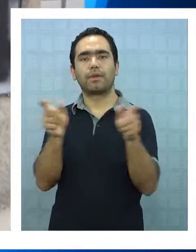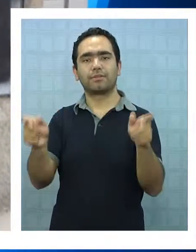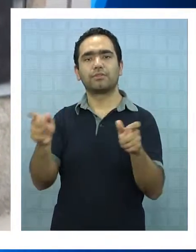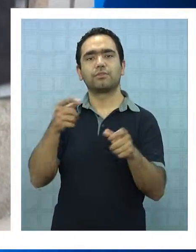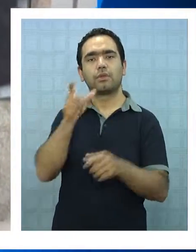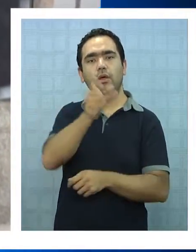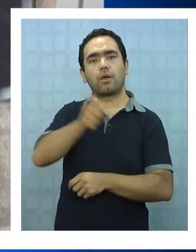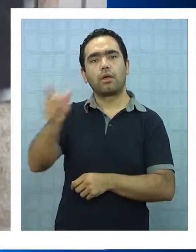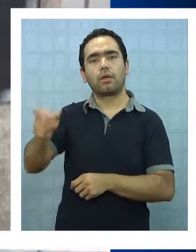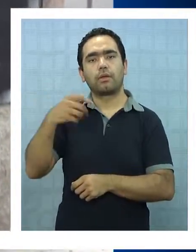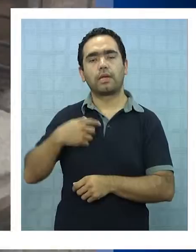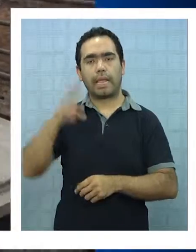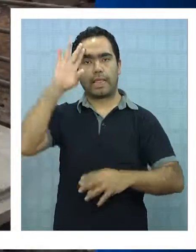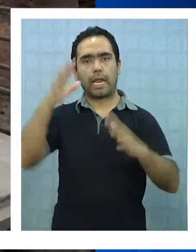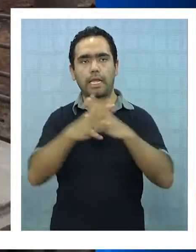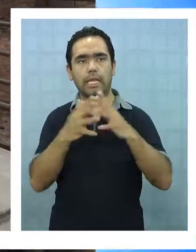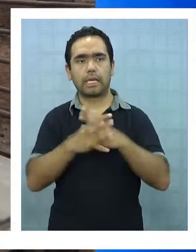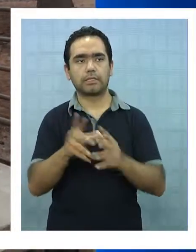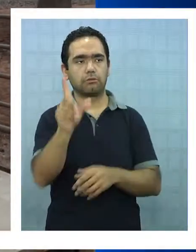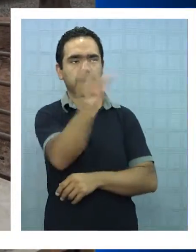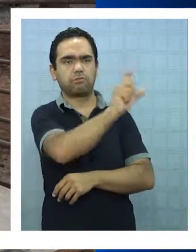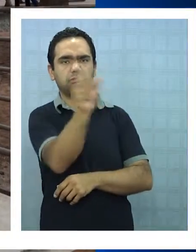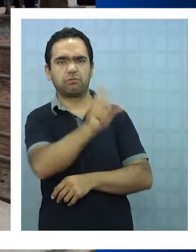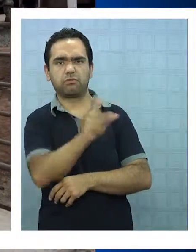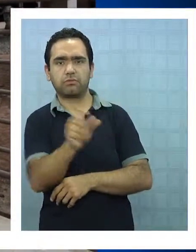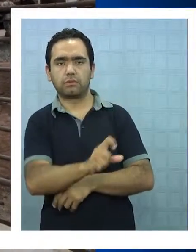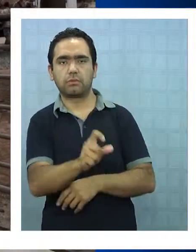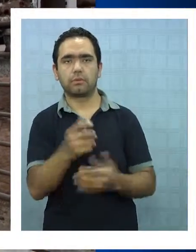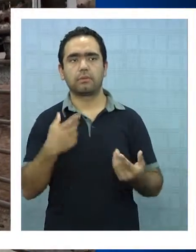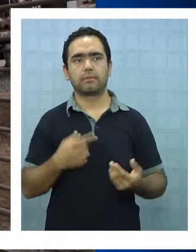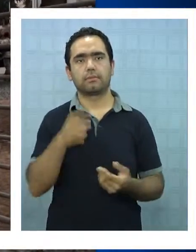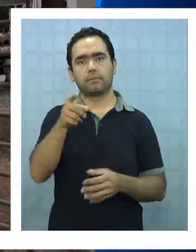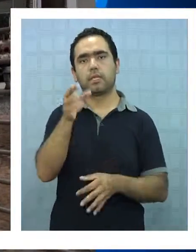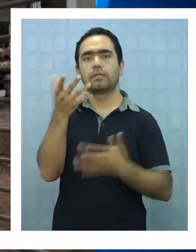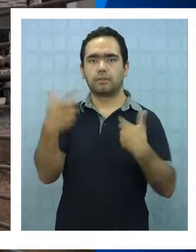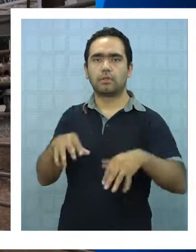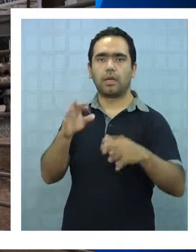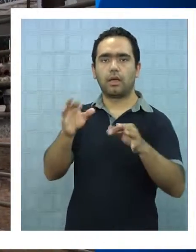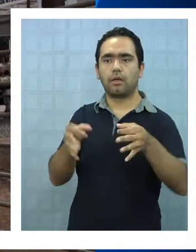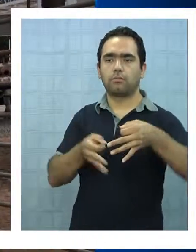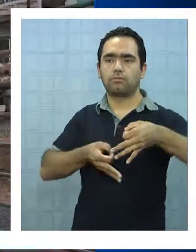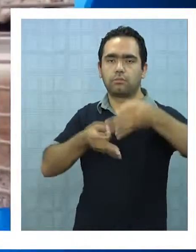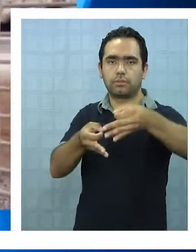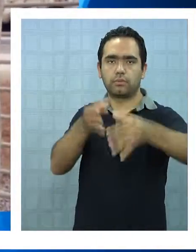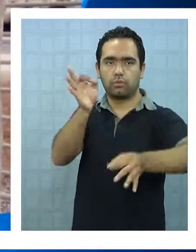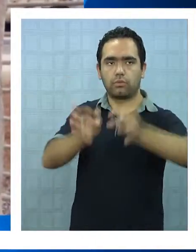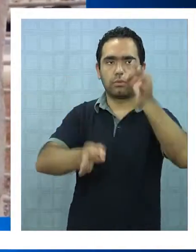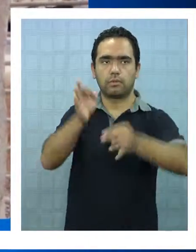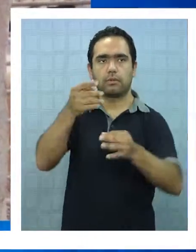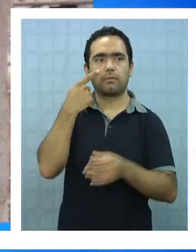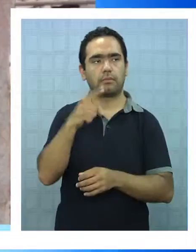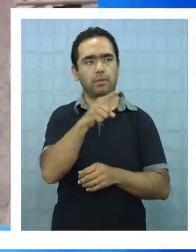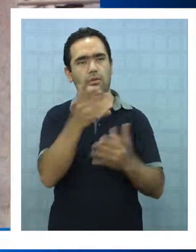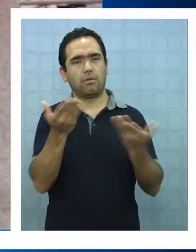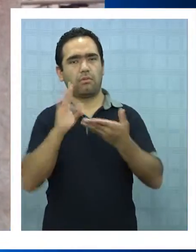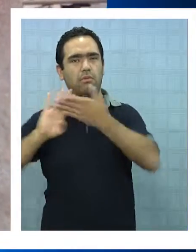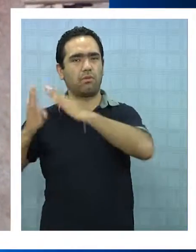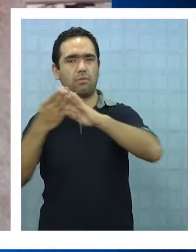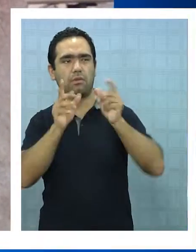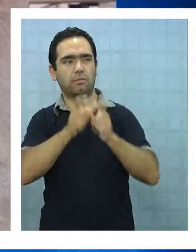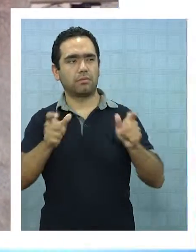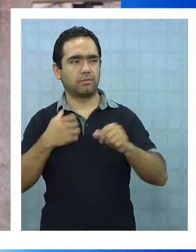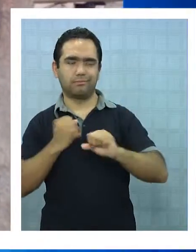provocaron daños al monumento. El caso se encuentra en la justicia, sin embargo la acción ha recibido el repudio de la comunidad.